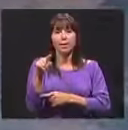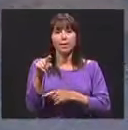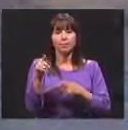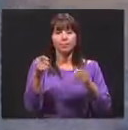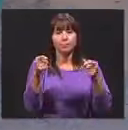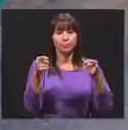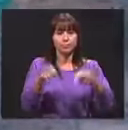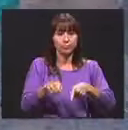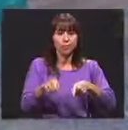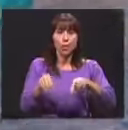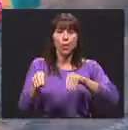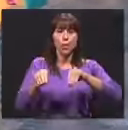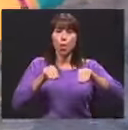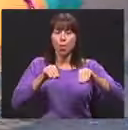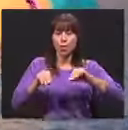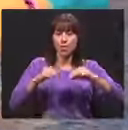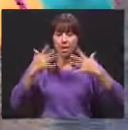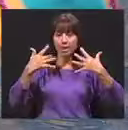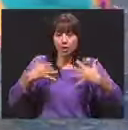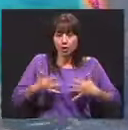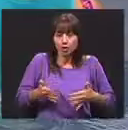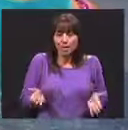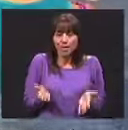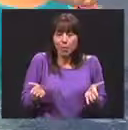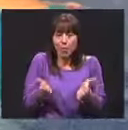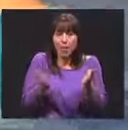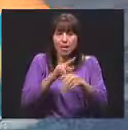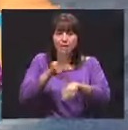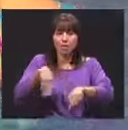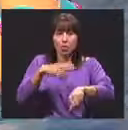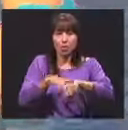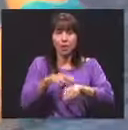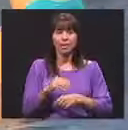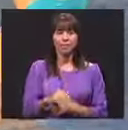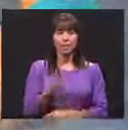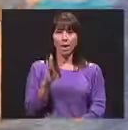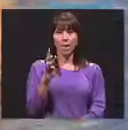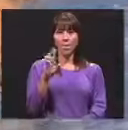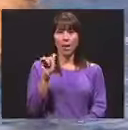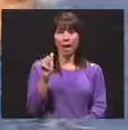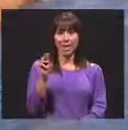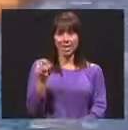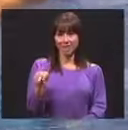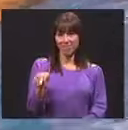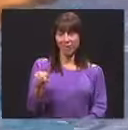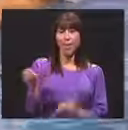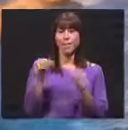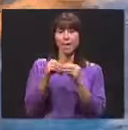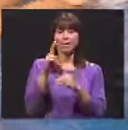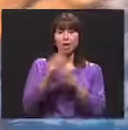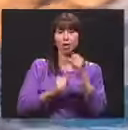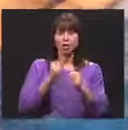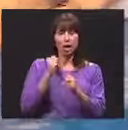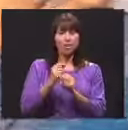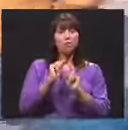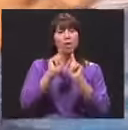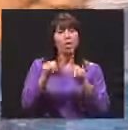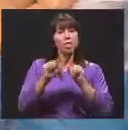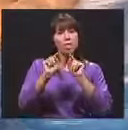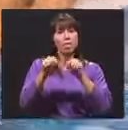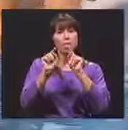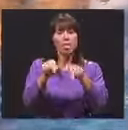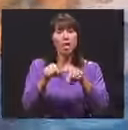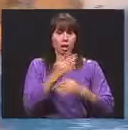den los movimientos y la estimulación de los movimientos normales. Brian tiene más de dos años asistiendo a la